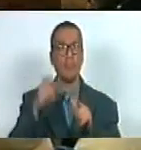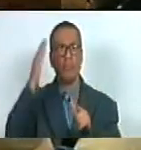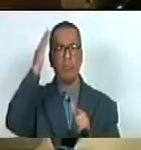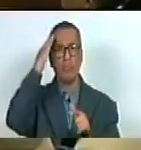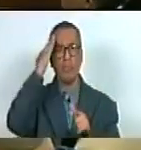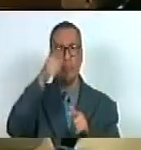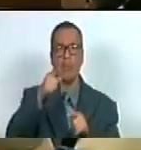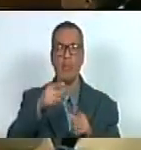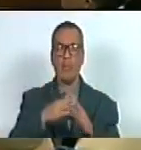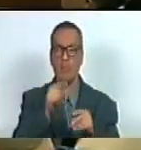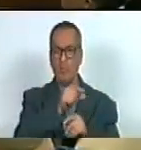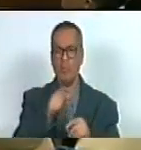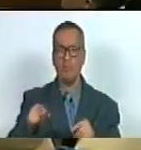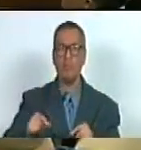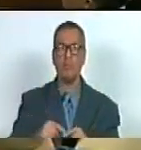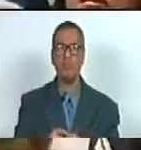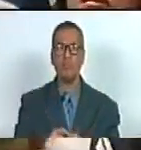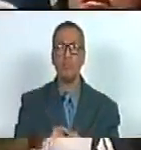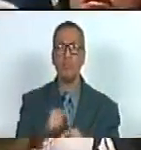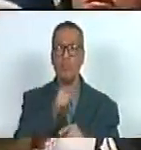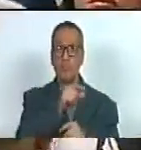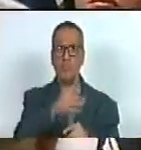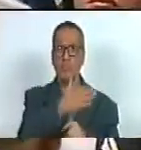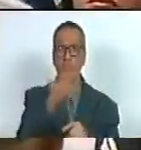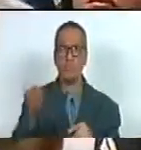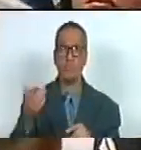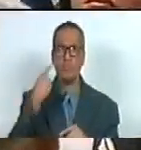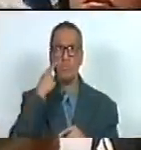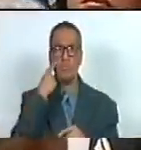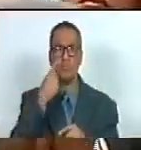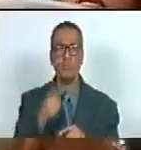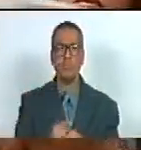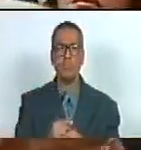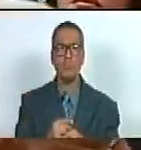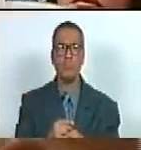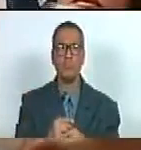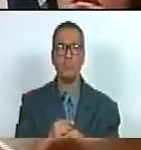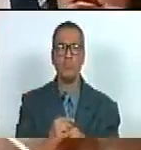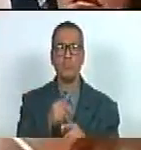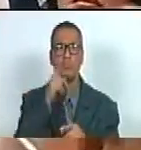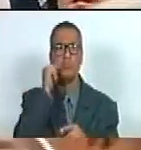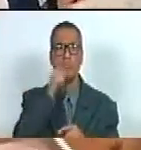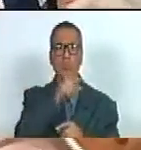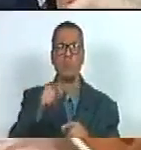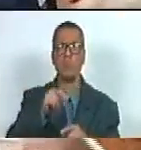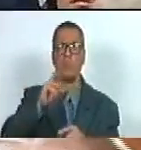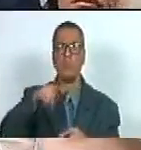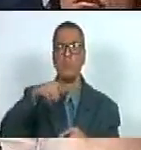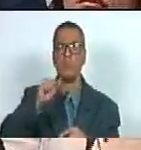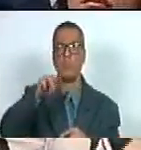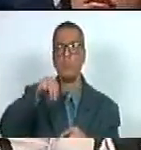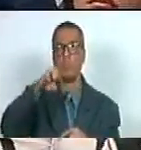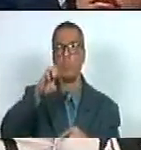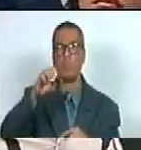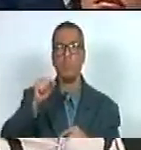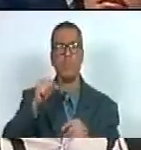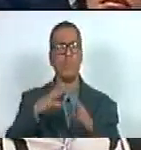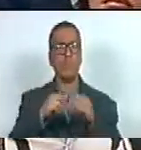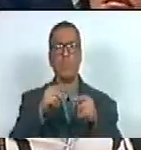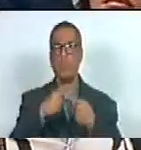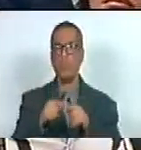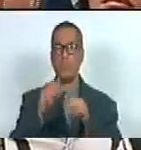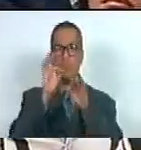de la personalidad y no es un tema estético ciudadano para Keima no es un tema estético